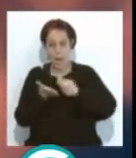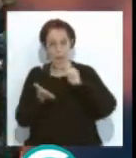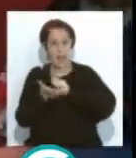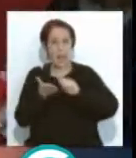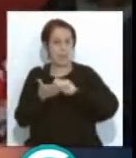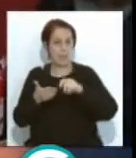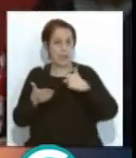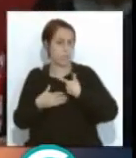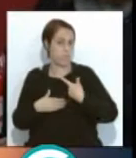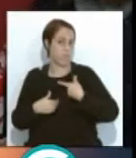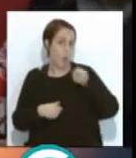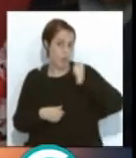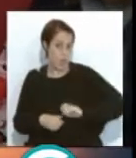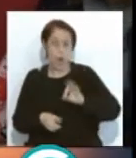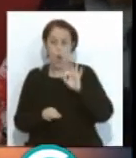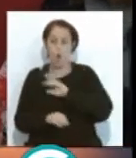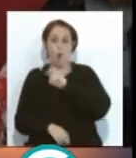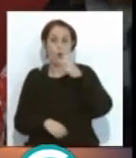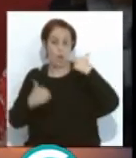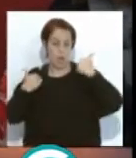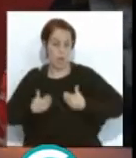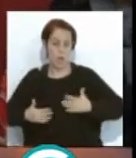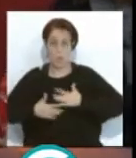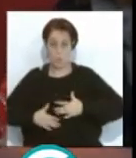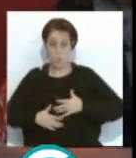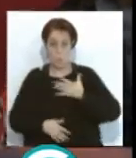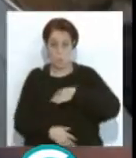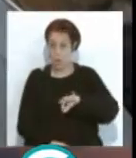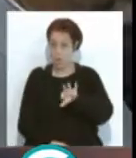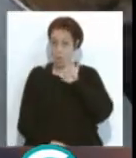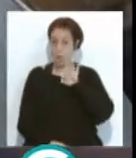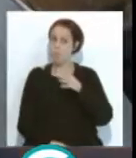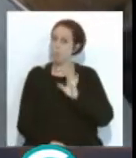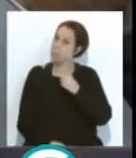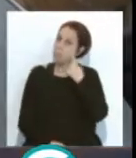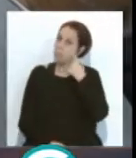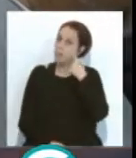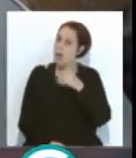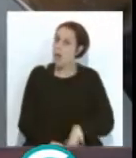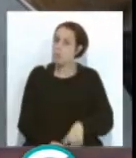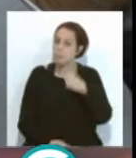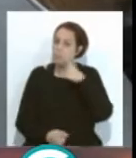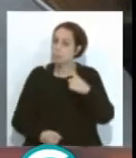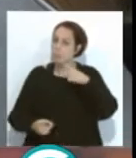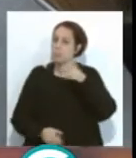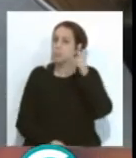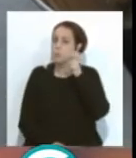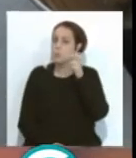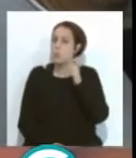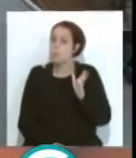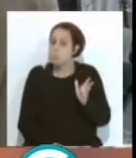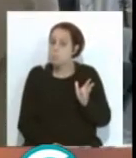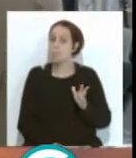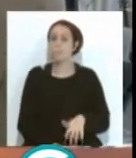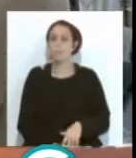persona al tipo, y a lo mejor podría ser una opción. Mira, no es mala la primera vez que lo escucho y me porque